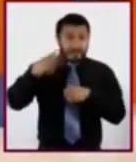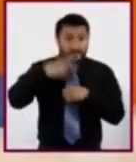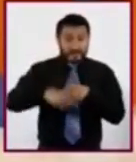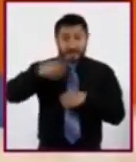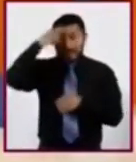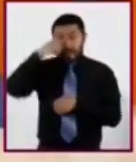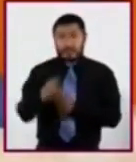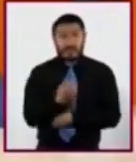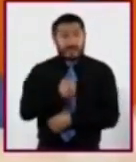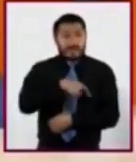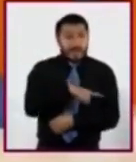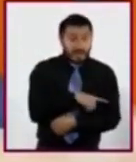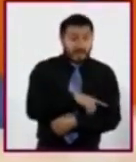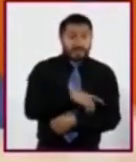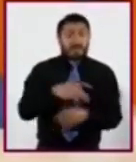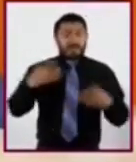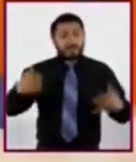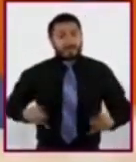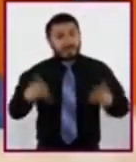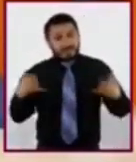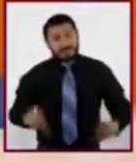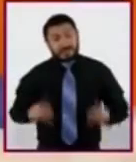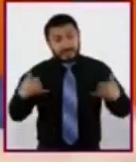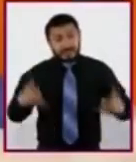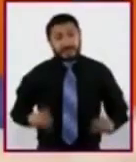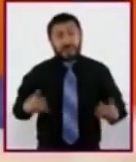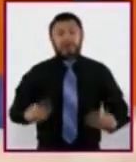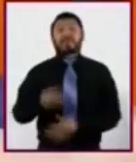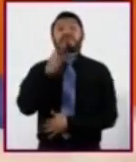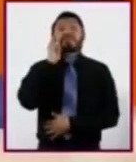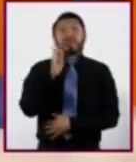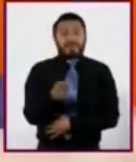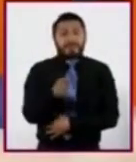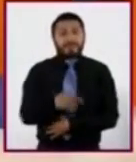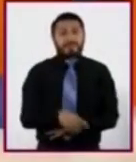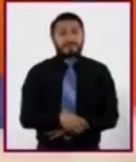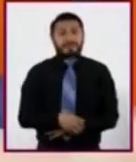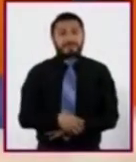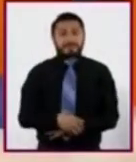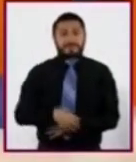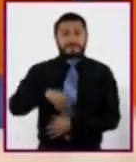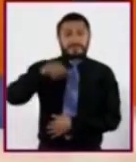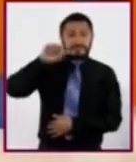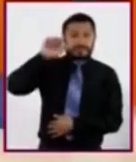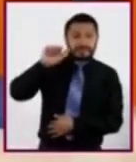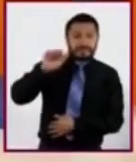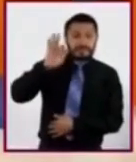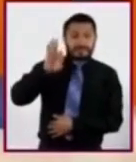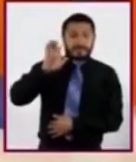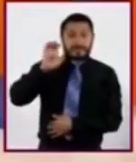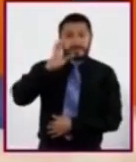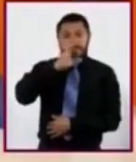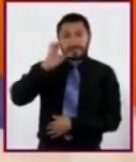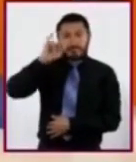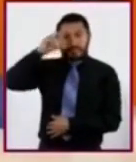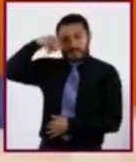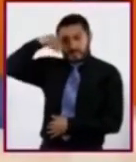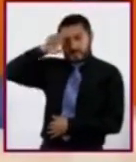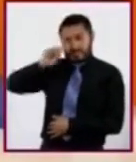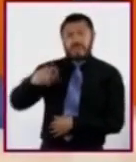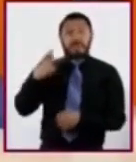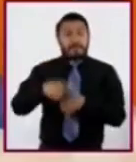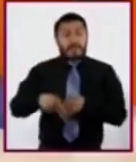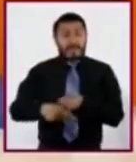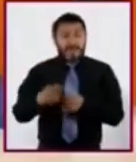de las y los adolescentes son afecciones a la salud mental, el